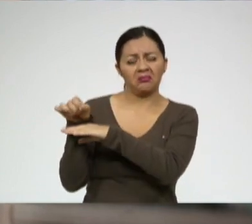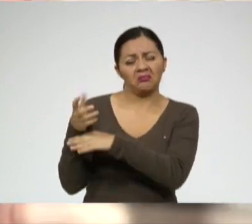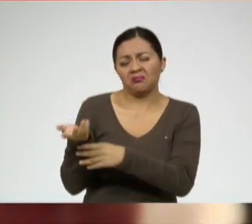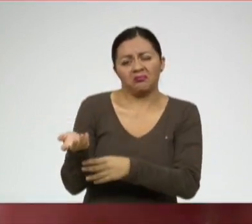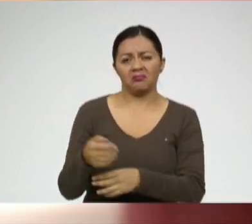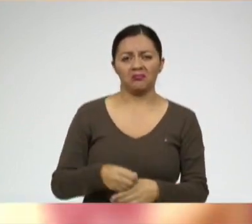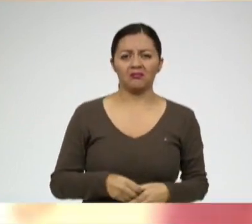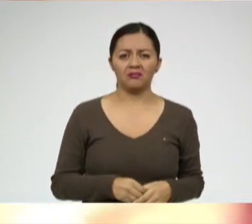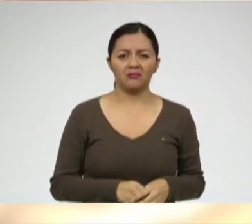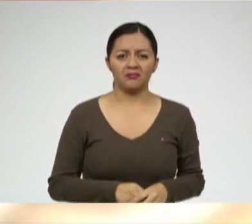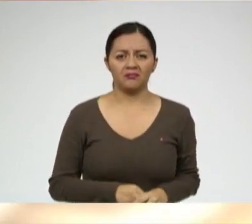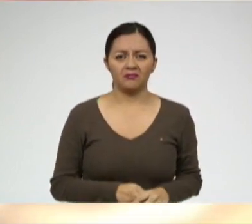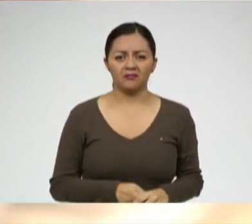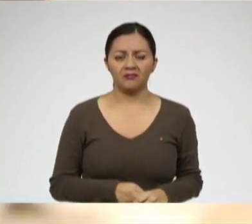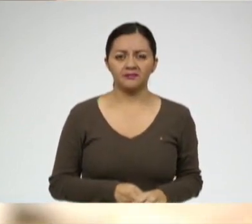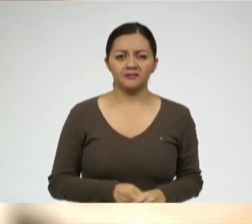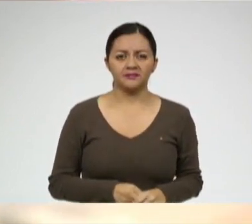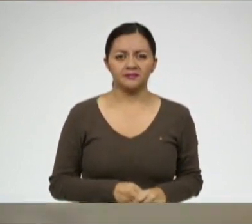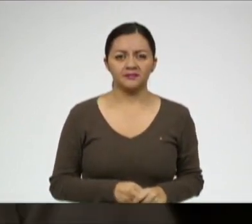otras personas.